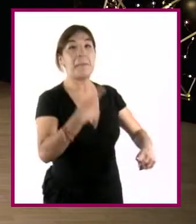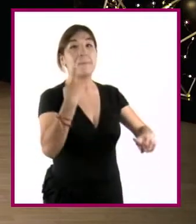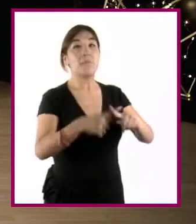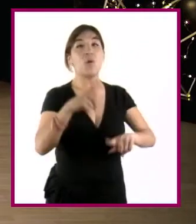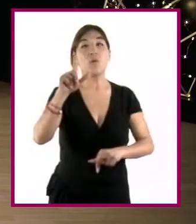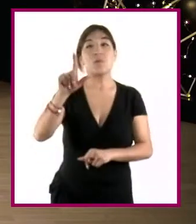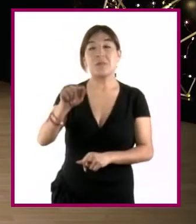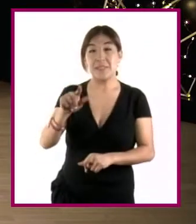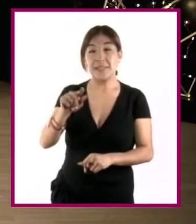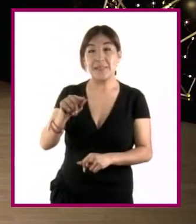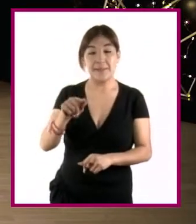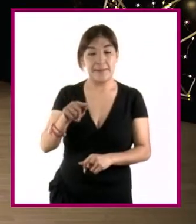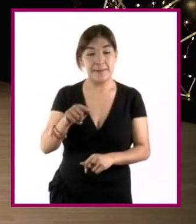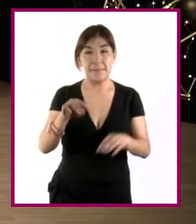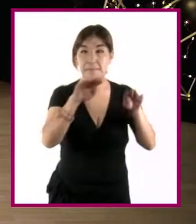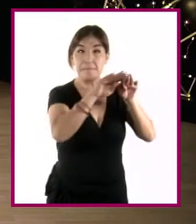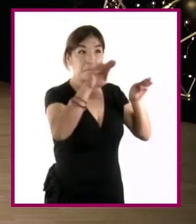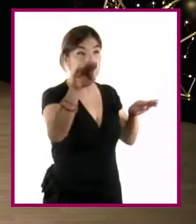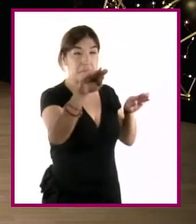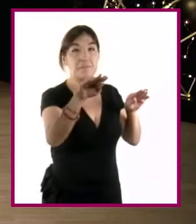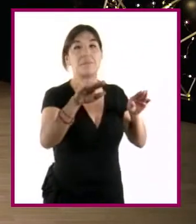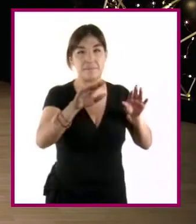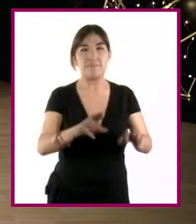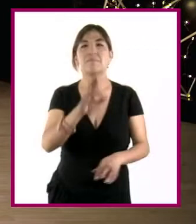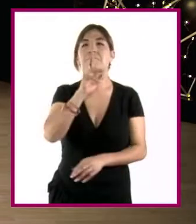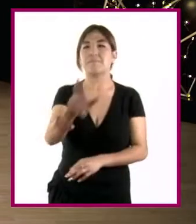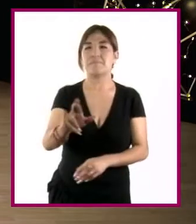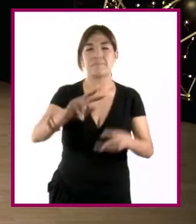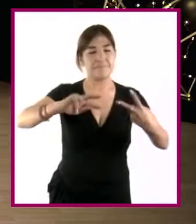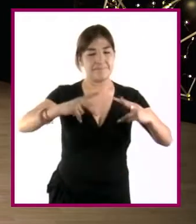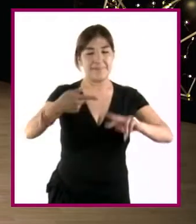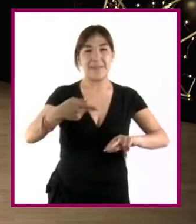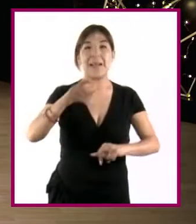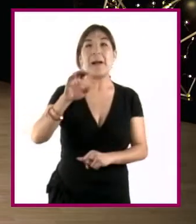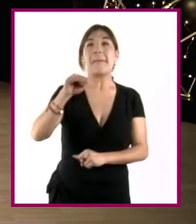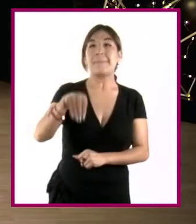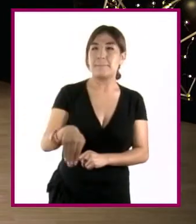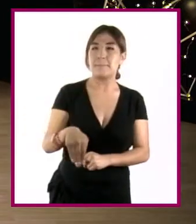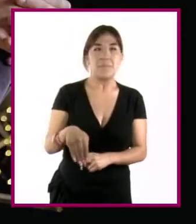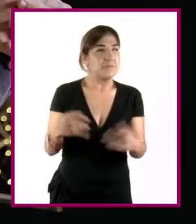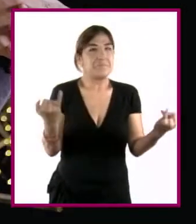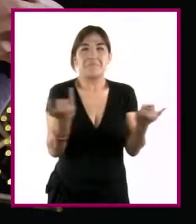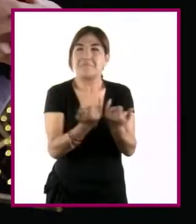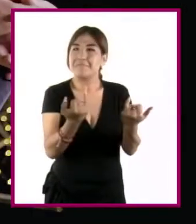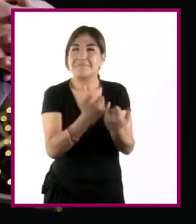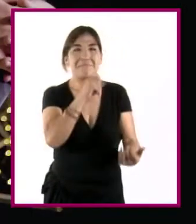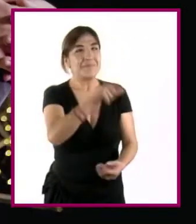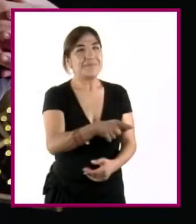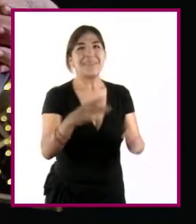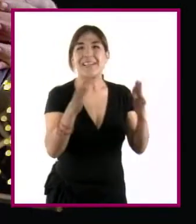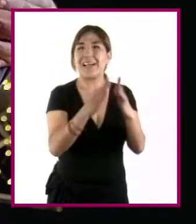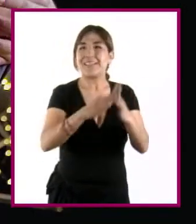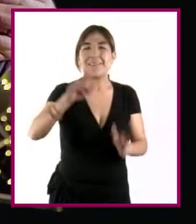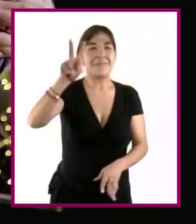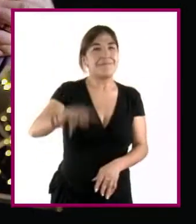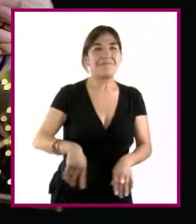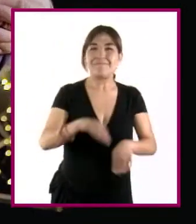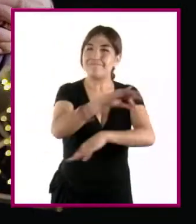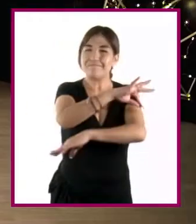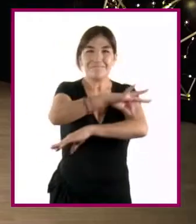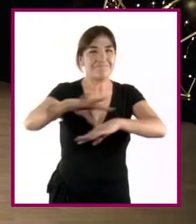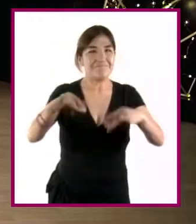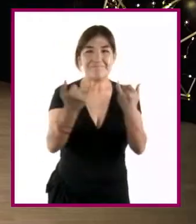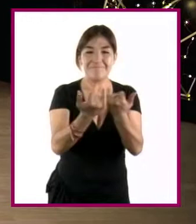El resultado lo convertimos a metros. Es la misma medida que la casa real. Sin duda